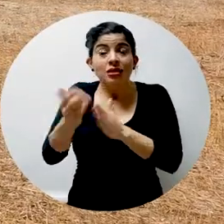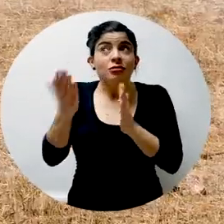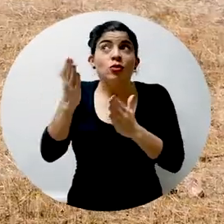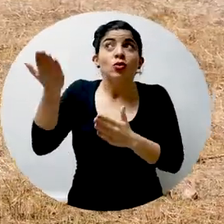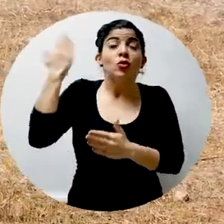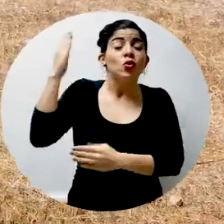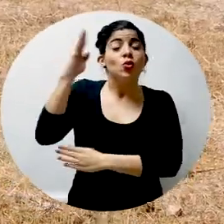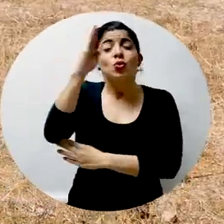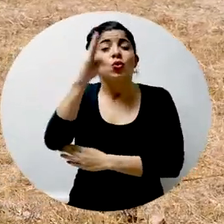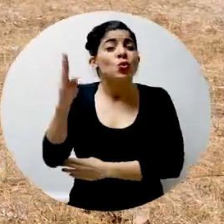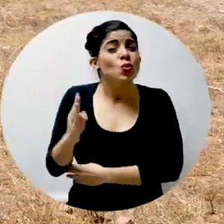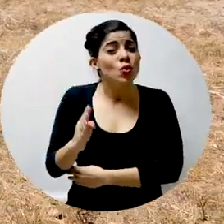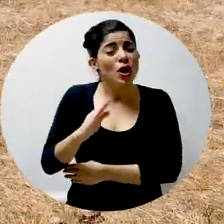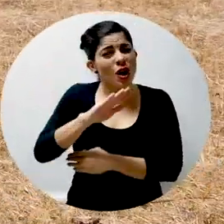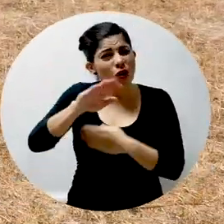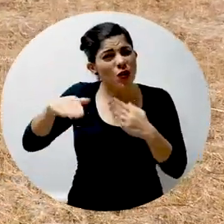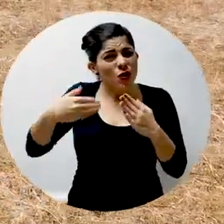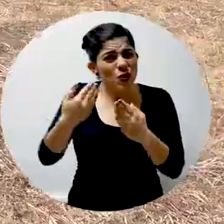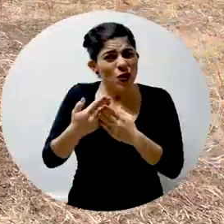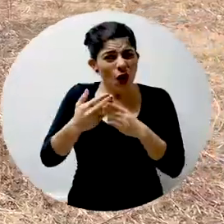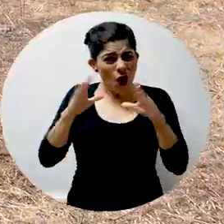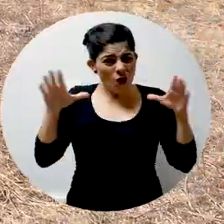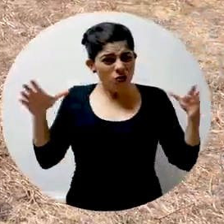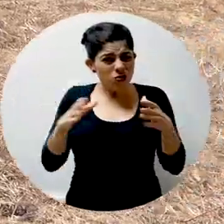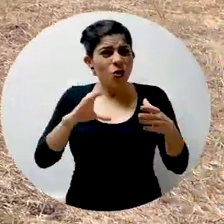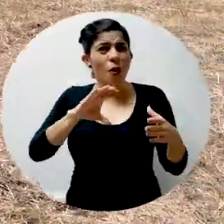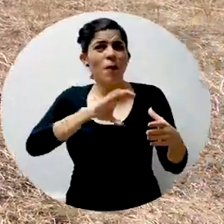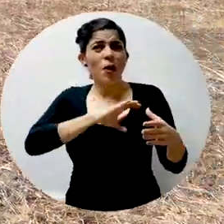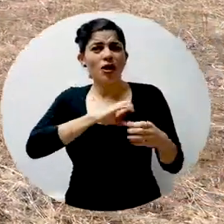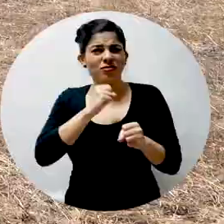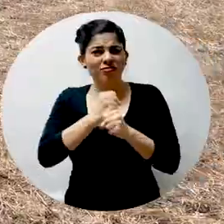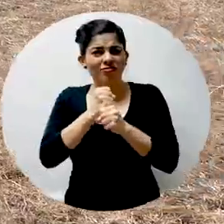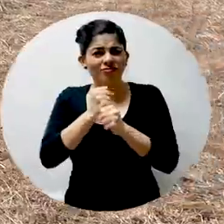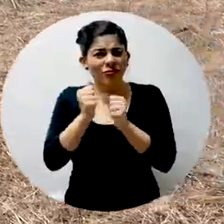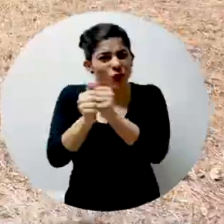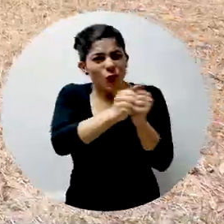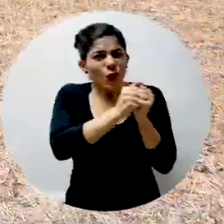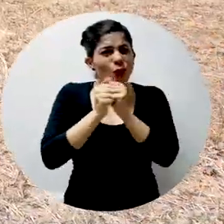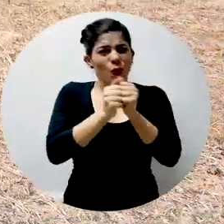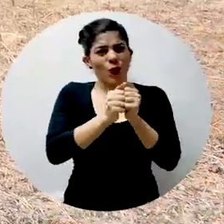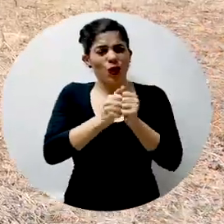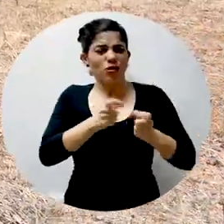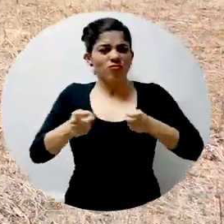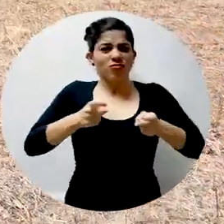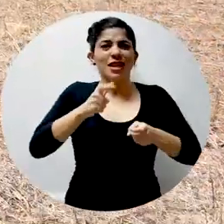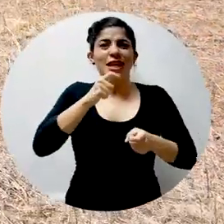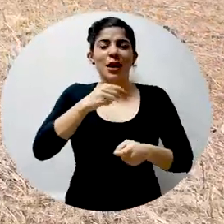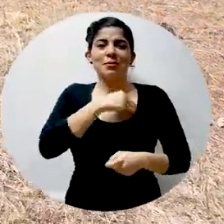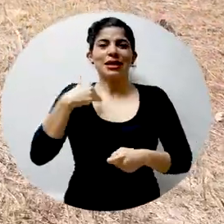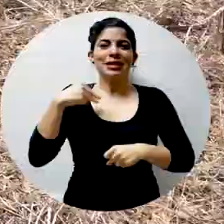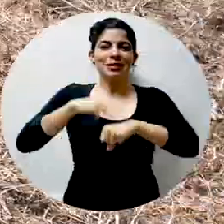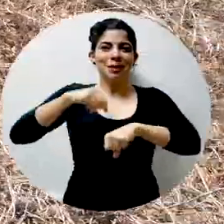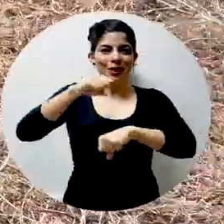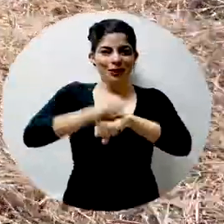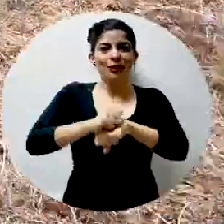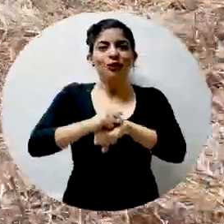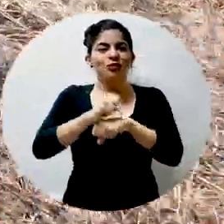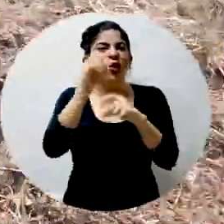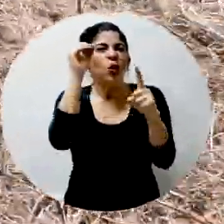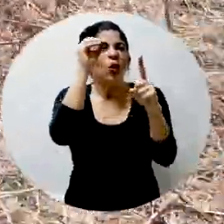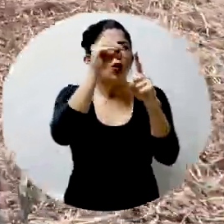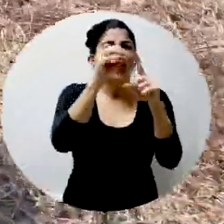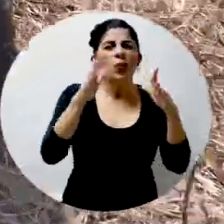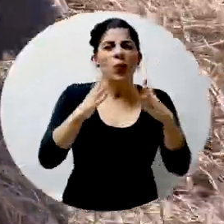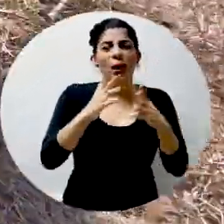como nunca antes en la historia, todos los cuerpos policiales están trabajando unidos al mando del ministro Michael Soto,